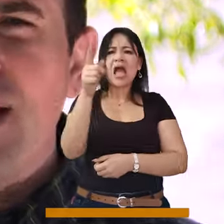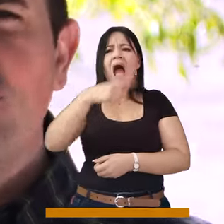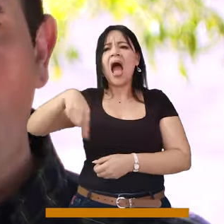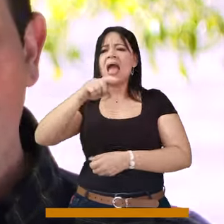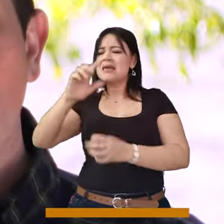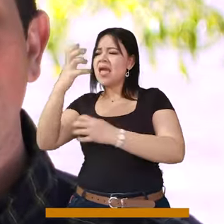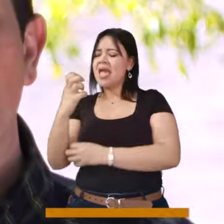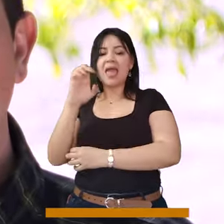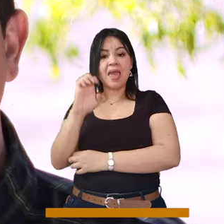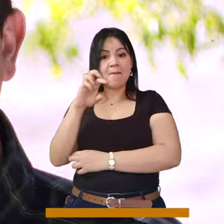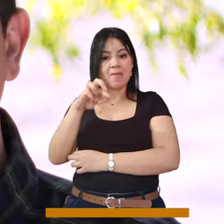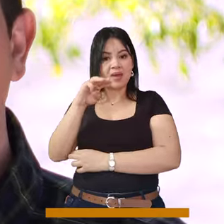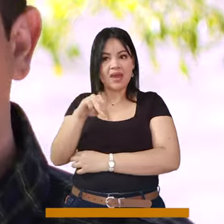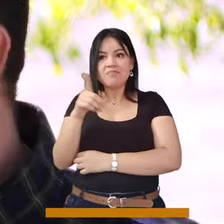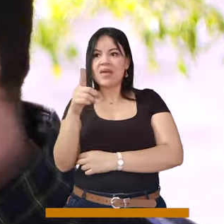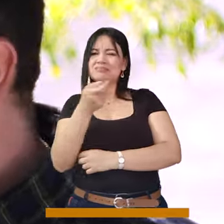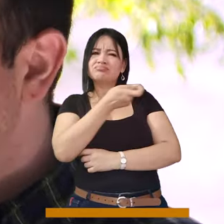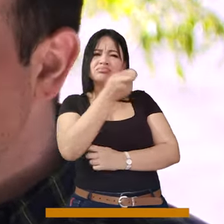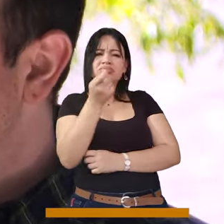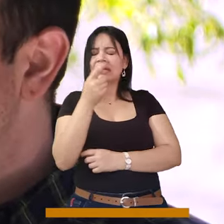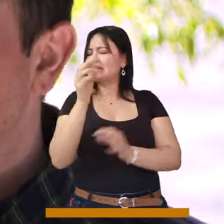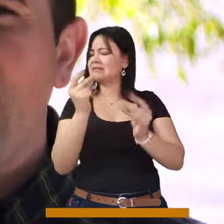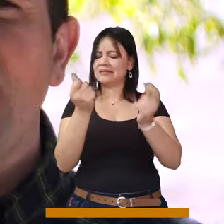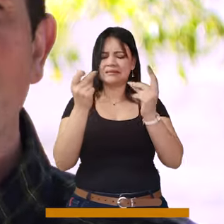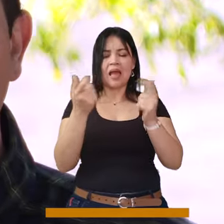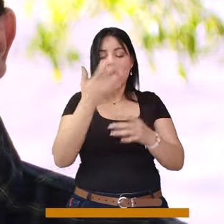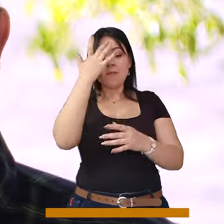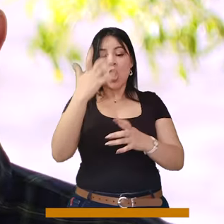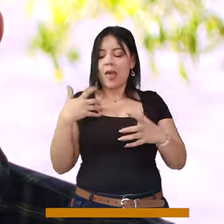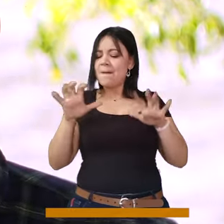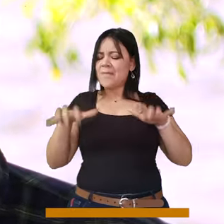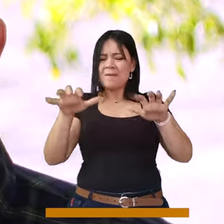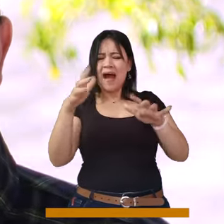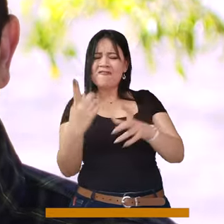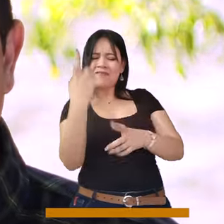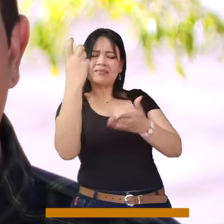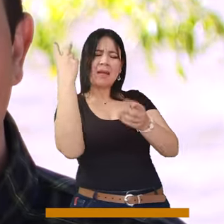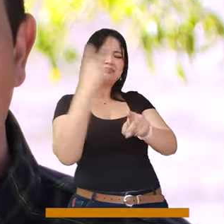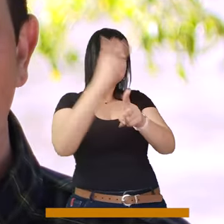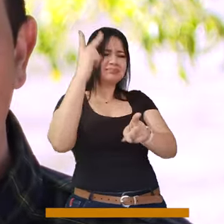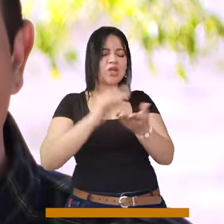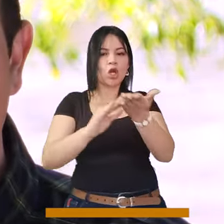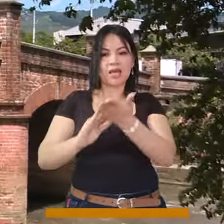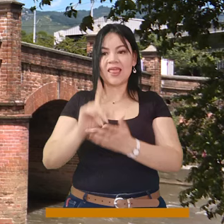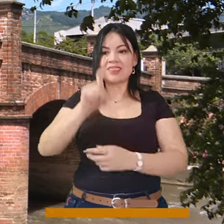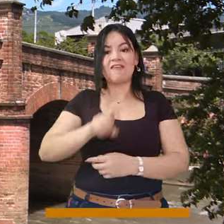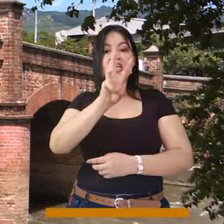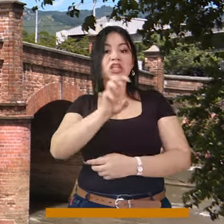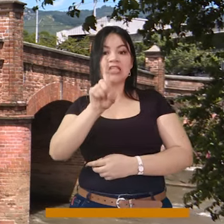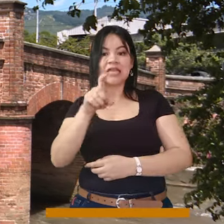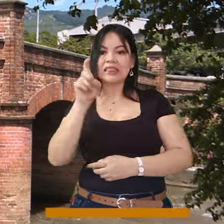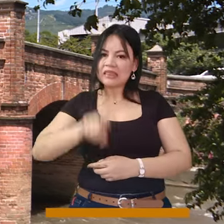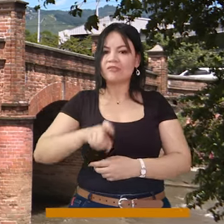EPM y todo el convenio de nuestro río, a actuar puntualmente en esos más de 86 puntos críticos que tiene el río Medellín.